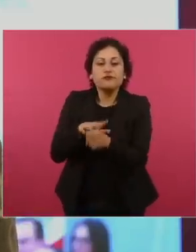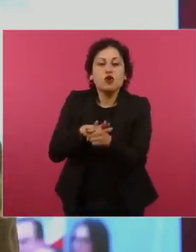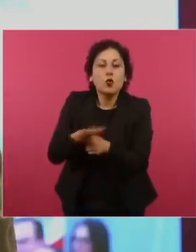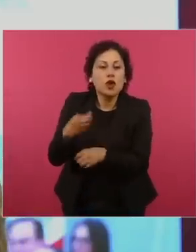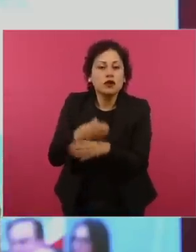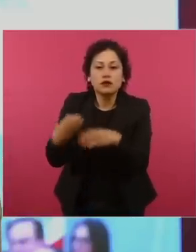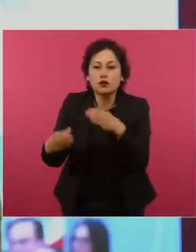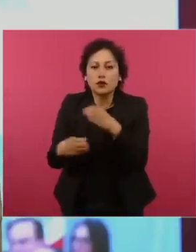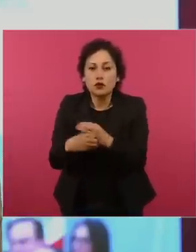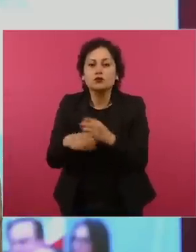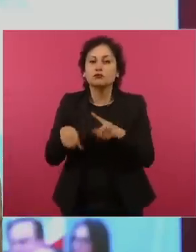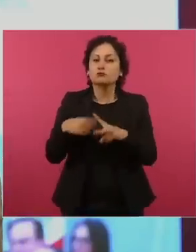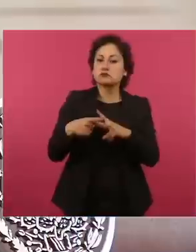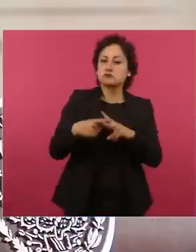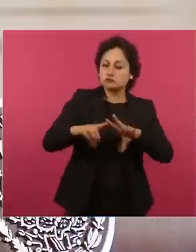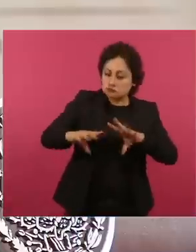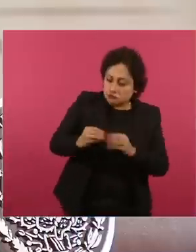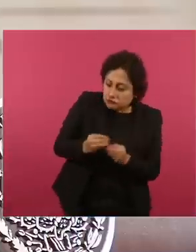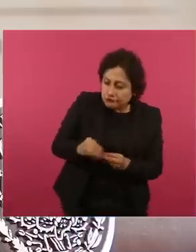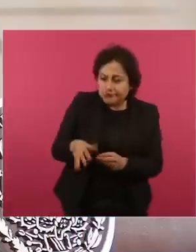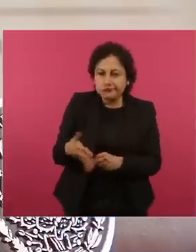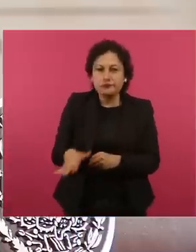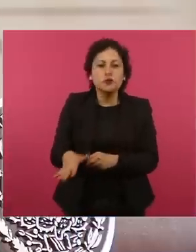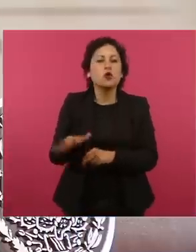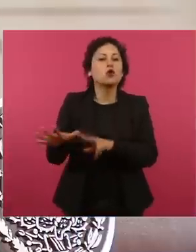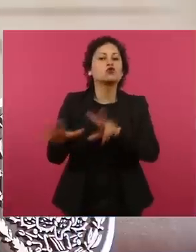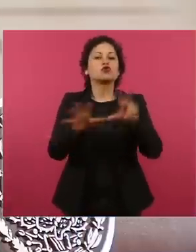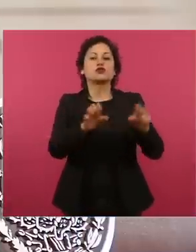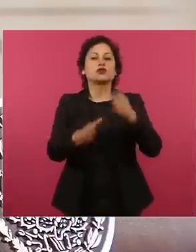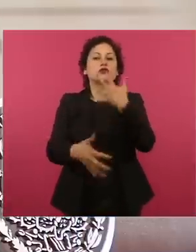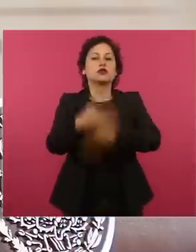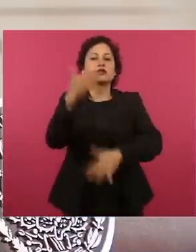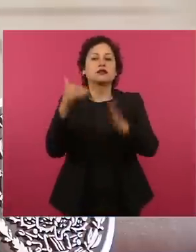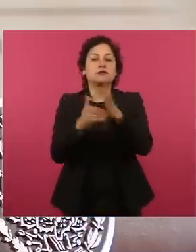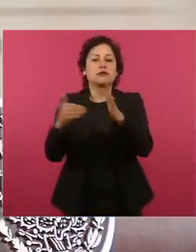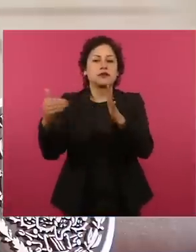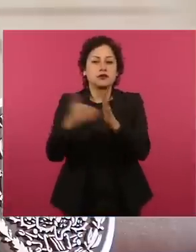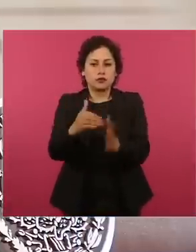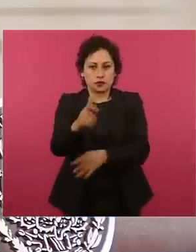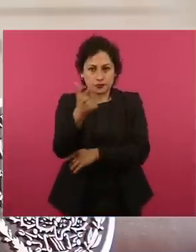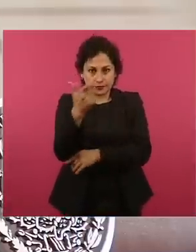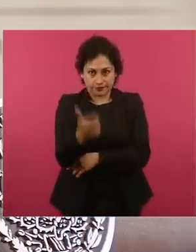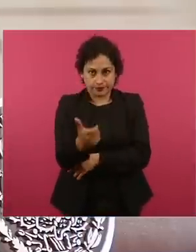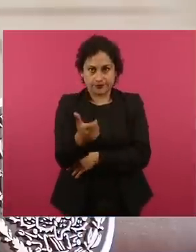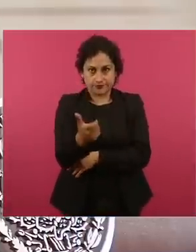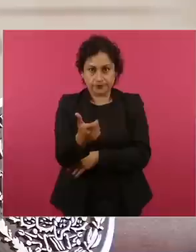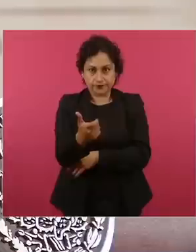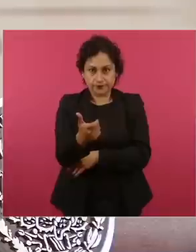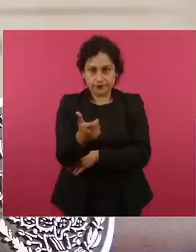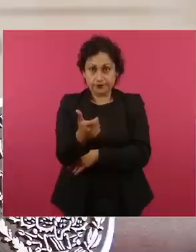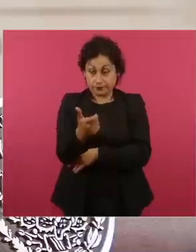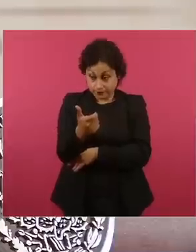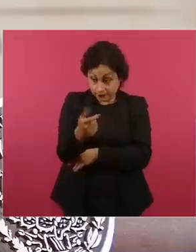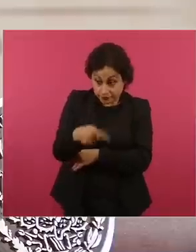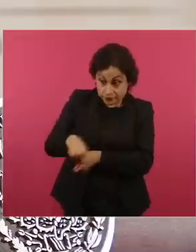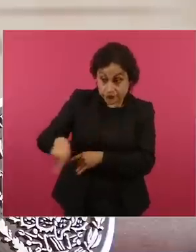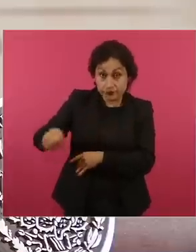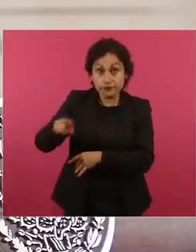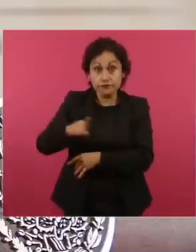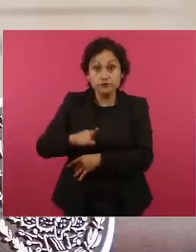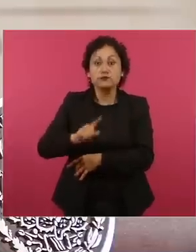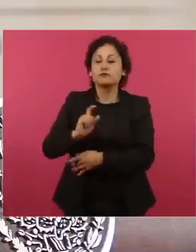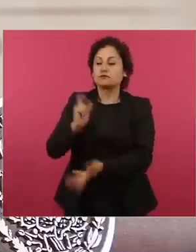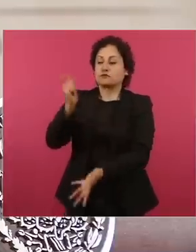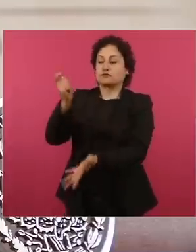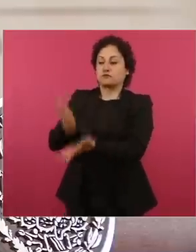monto de 815 millones de pesos, cantidad que será repartida entre las y